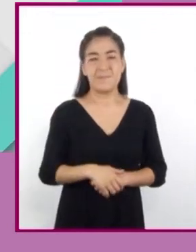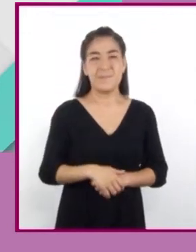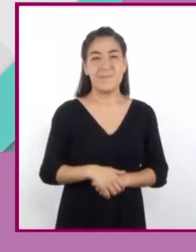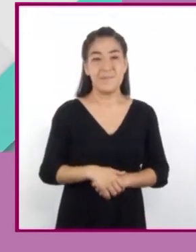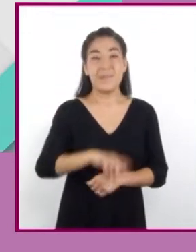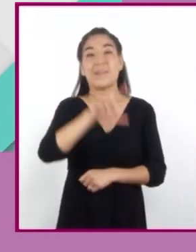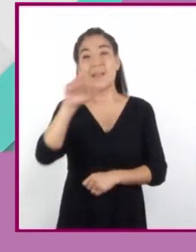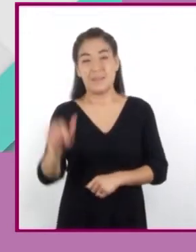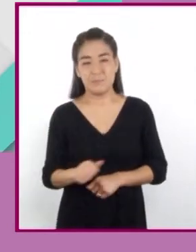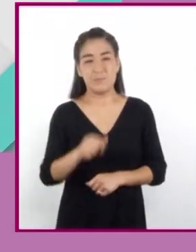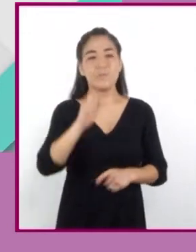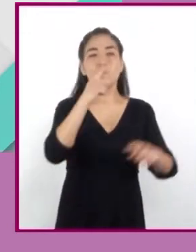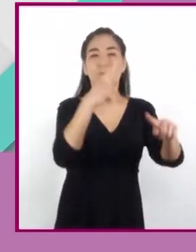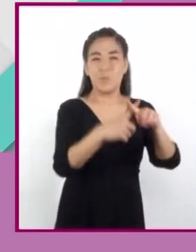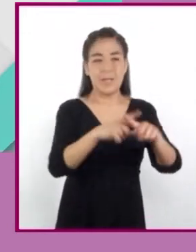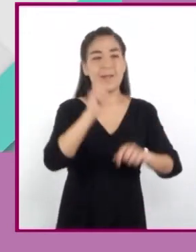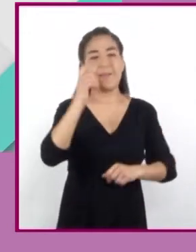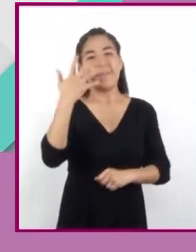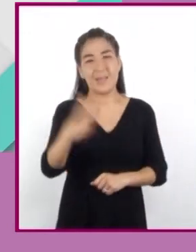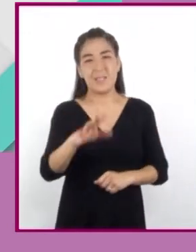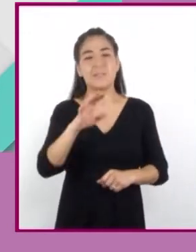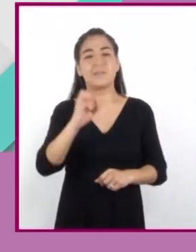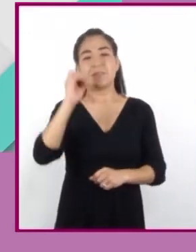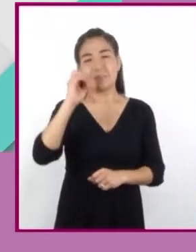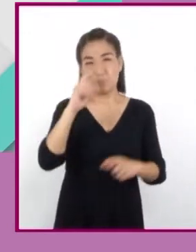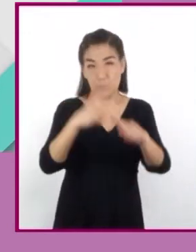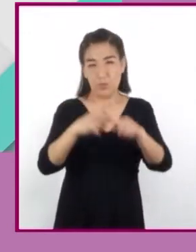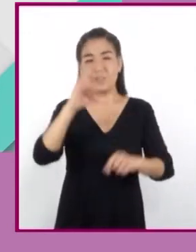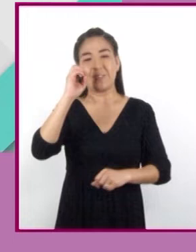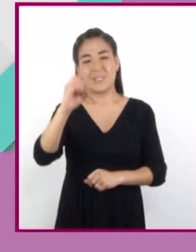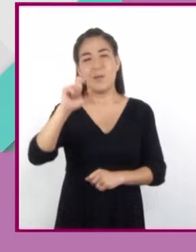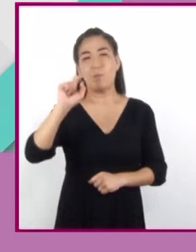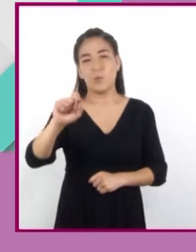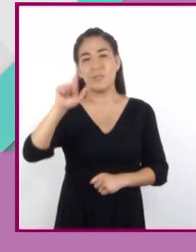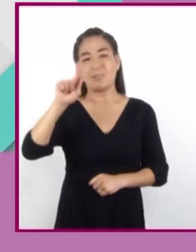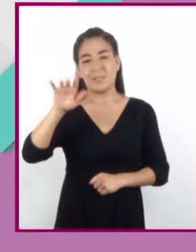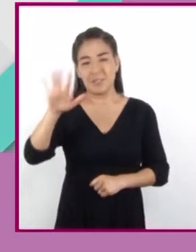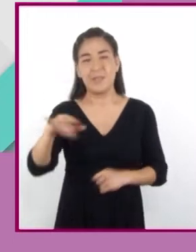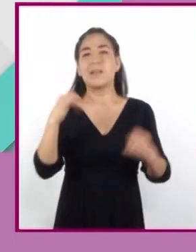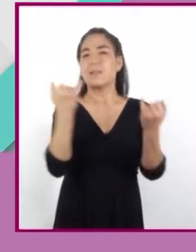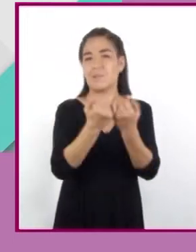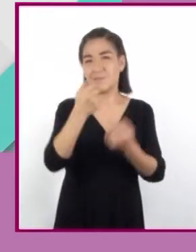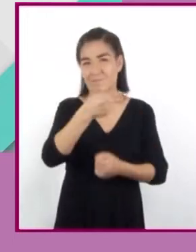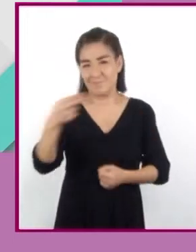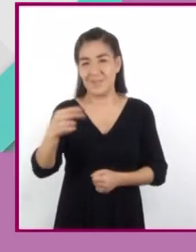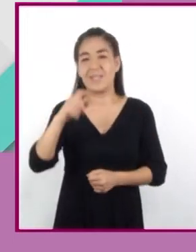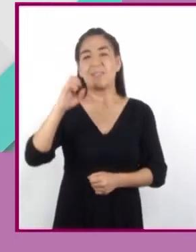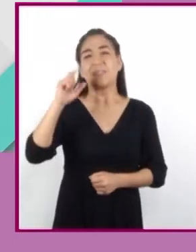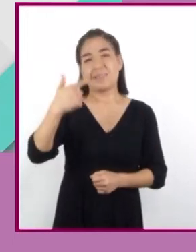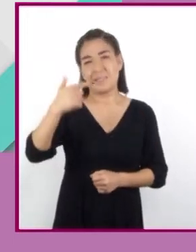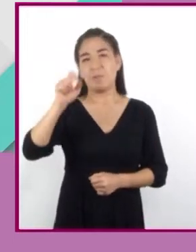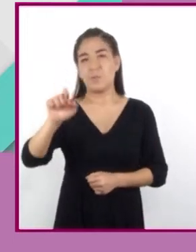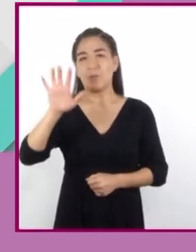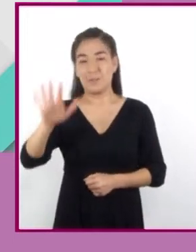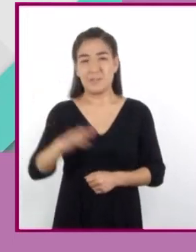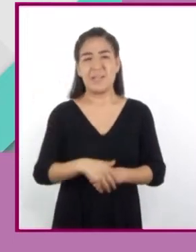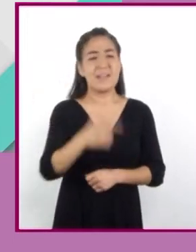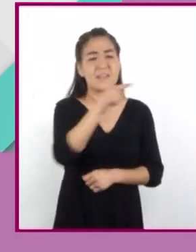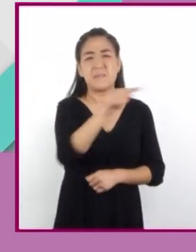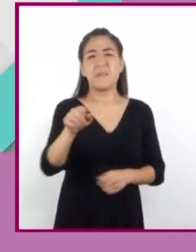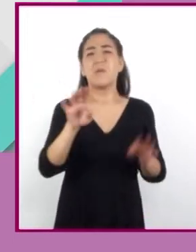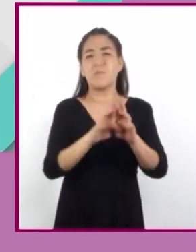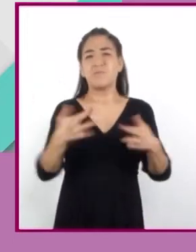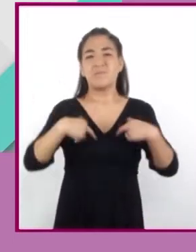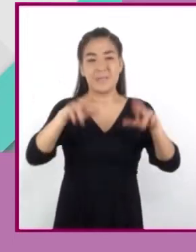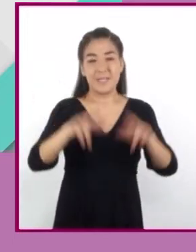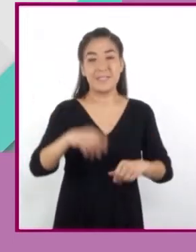Enseguida, multiplicamos 10 por 0.75, que es igual a 7.5. Es decir, esto se interpreta como 7